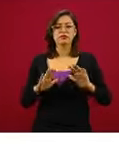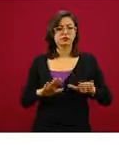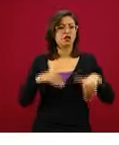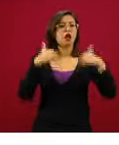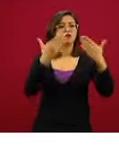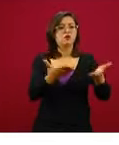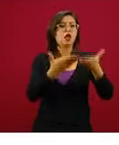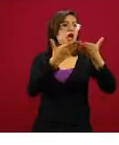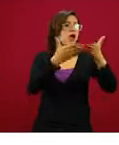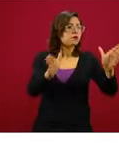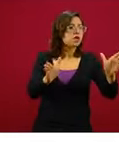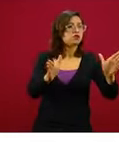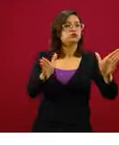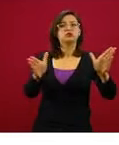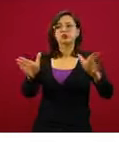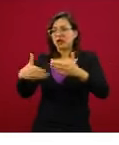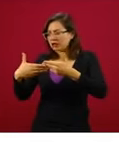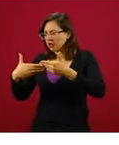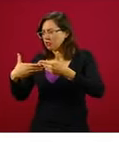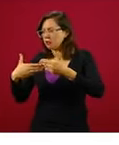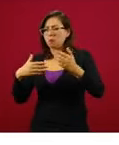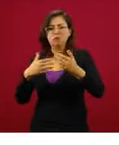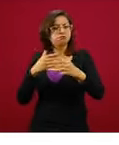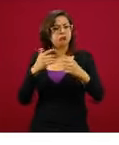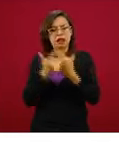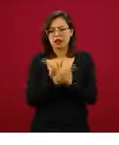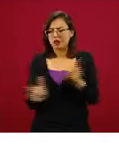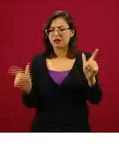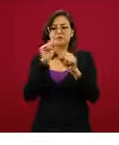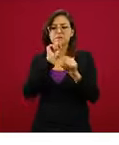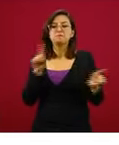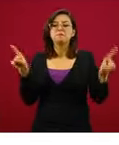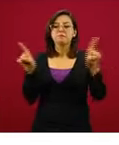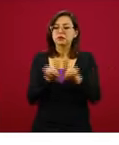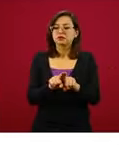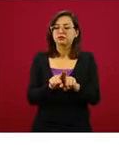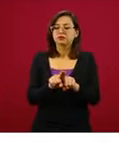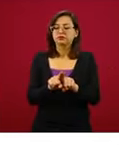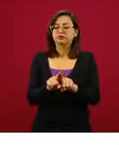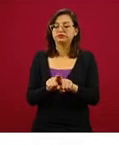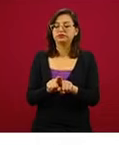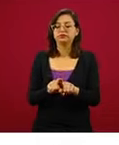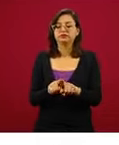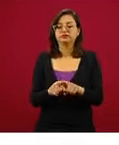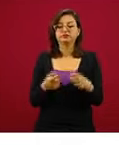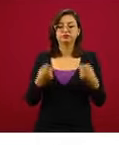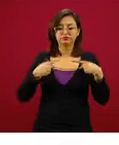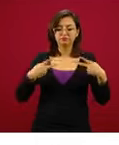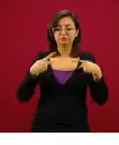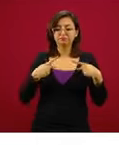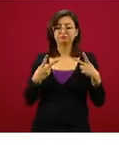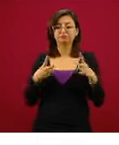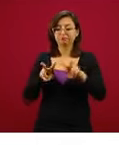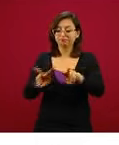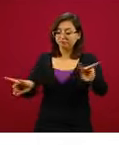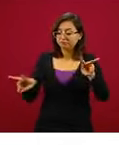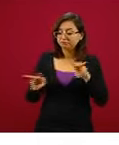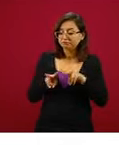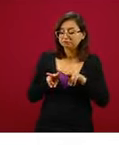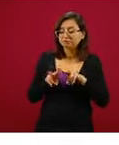abiertos y cerrados opera plenamente. El cuidado de las personas